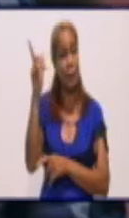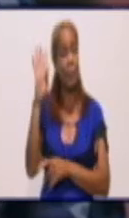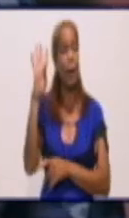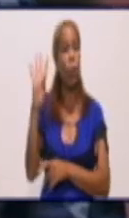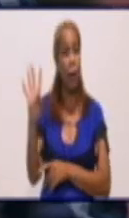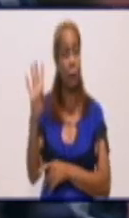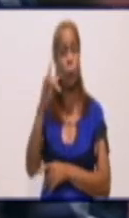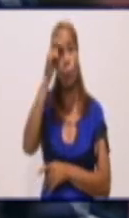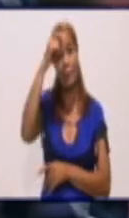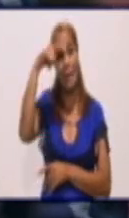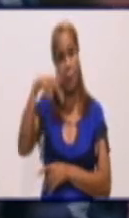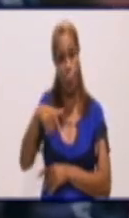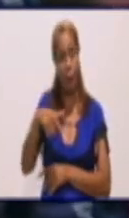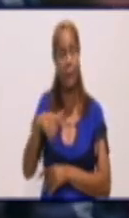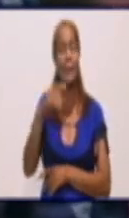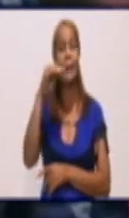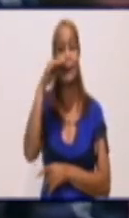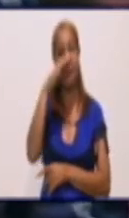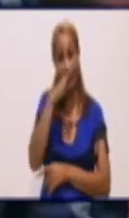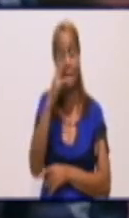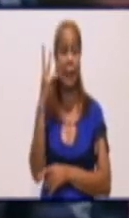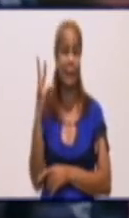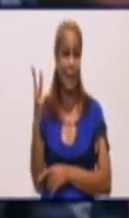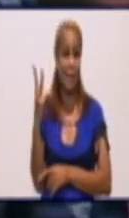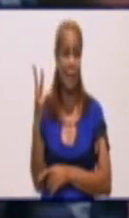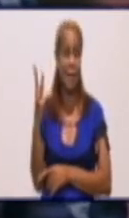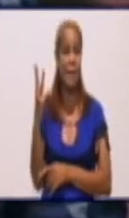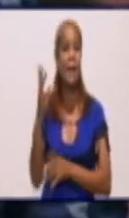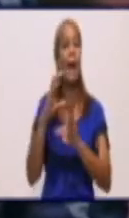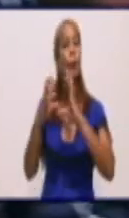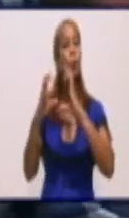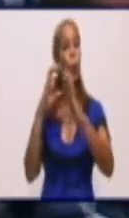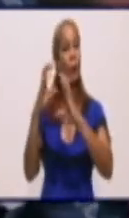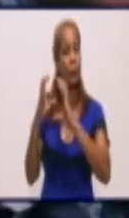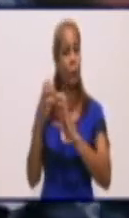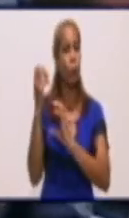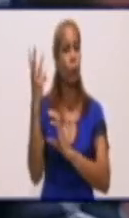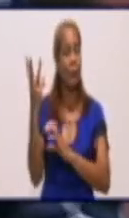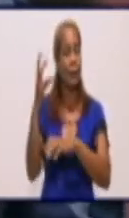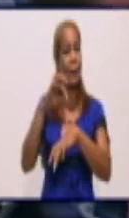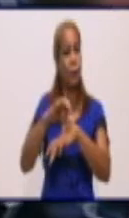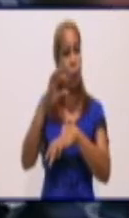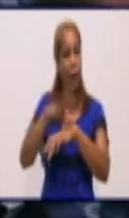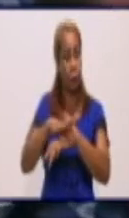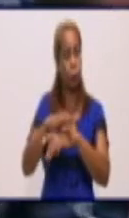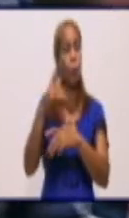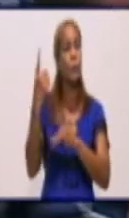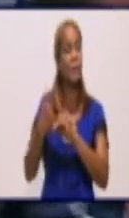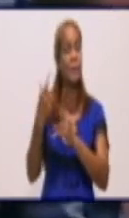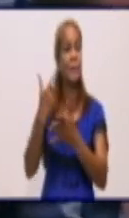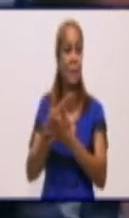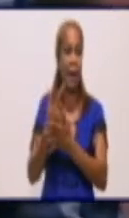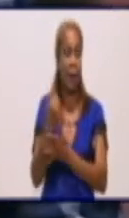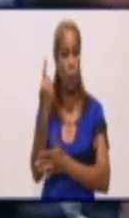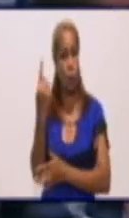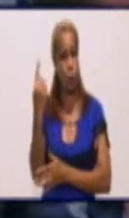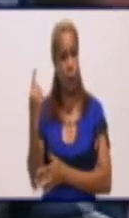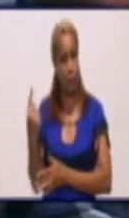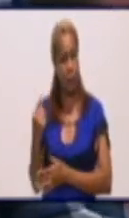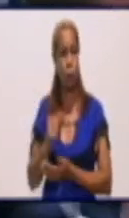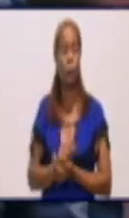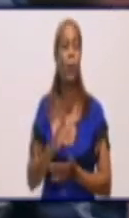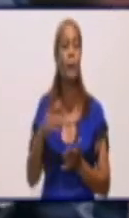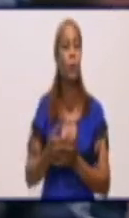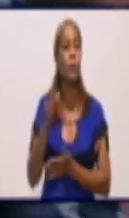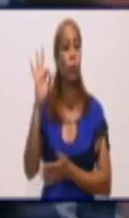municipio de Iguaní, Guisa, tres casos, Cautos Cristo, Criocautos y Yara, uno cada uno. De estos que mencioné, los